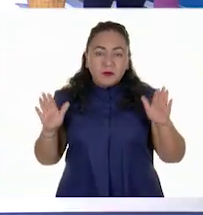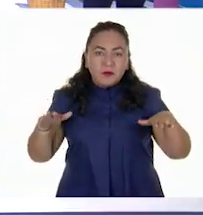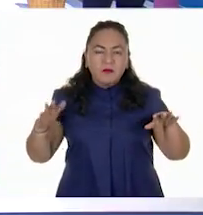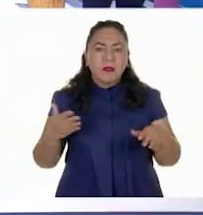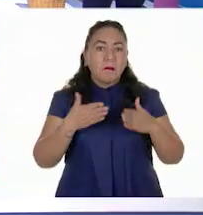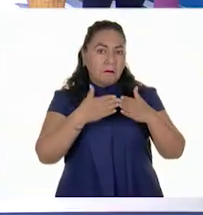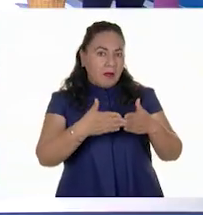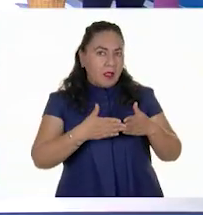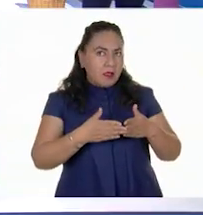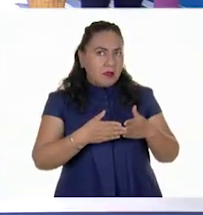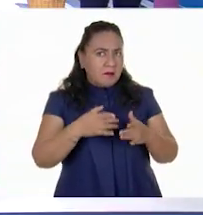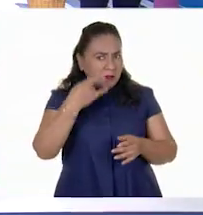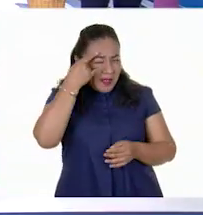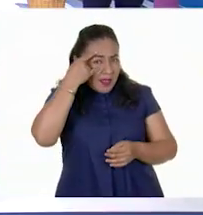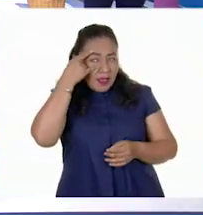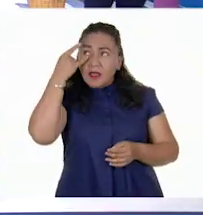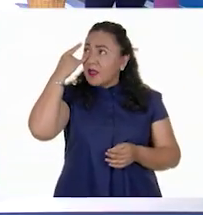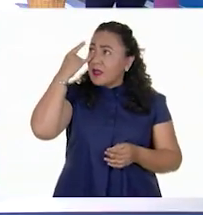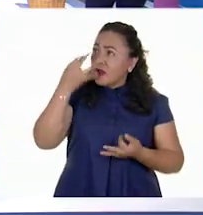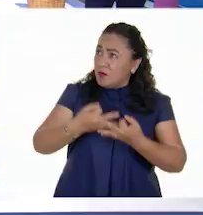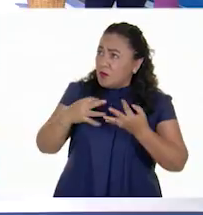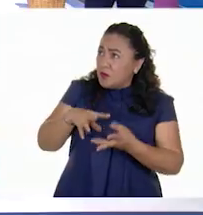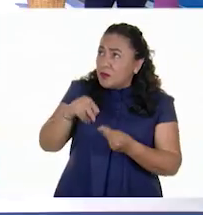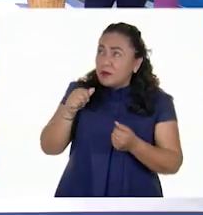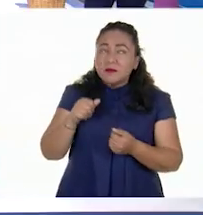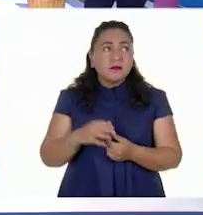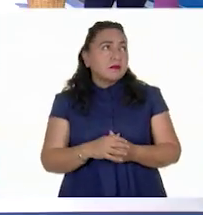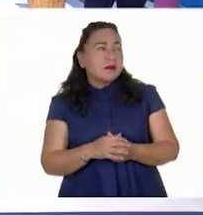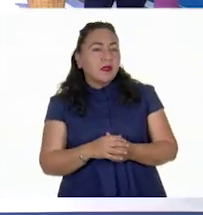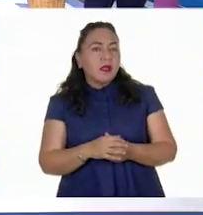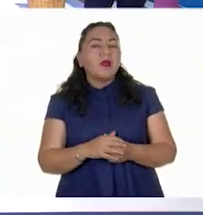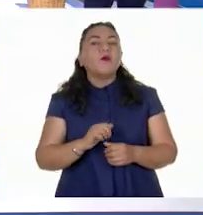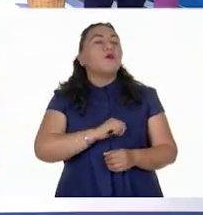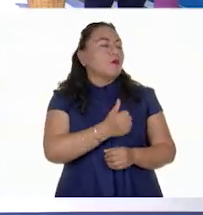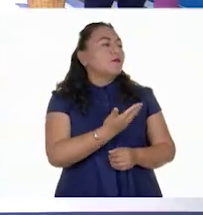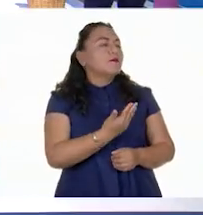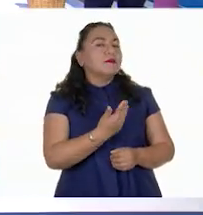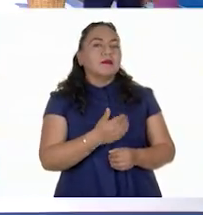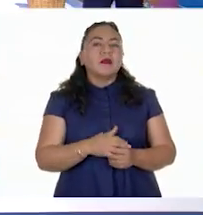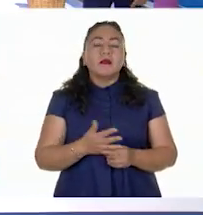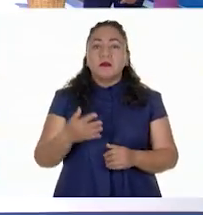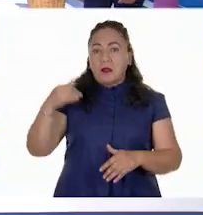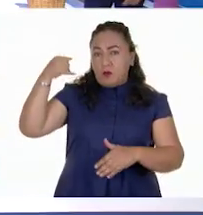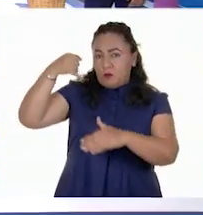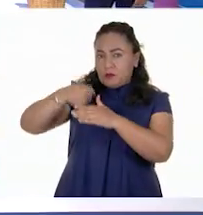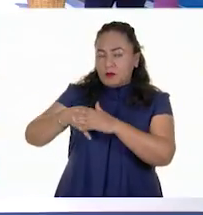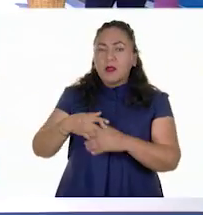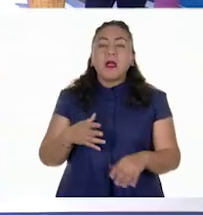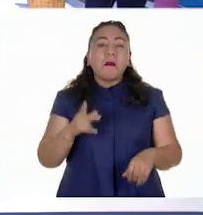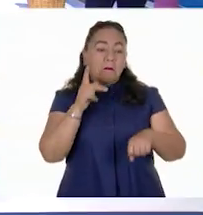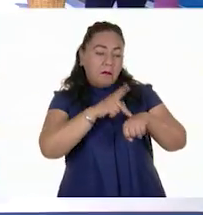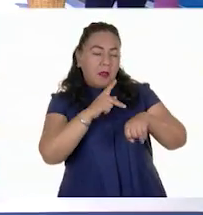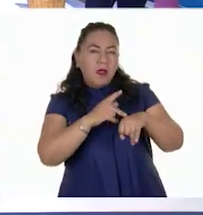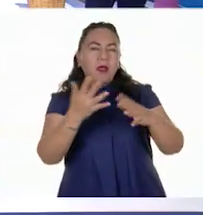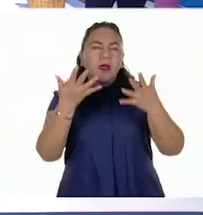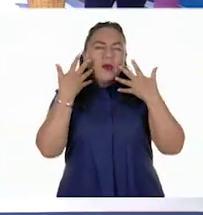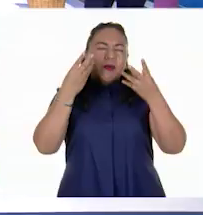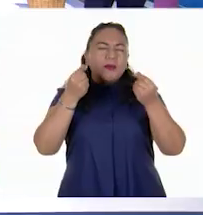pirata, arena, eso, profundidad, rocas, brisa,